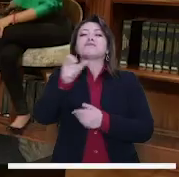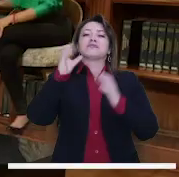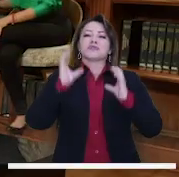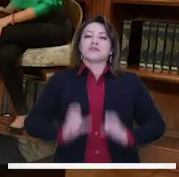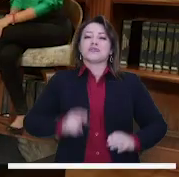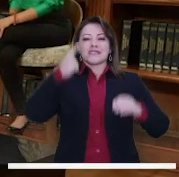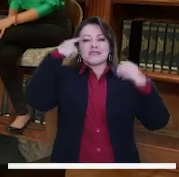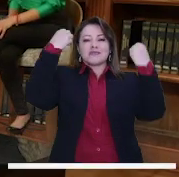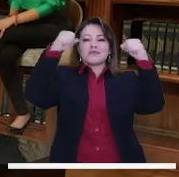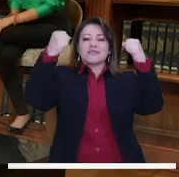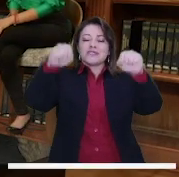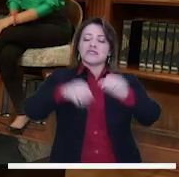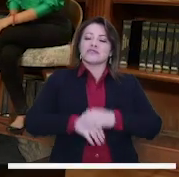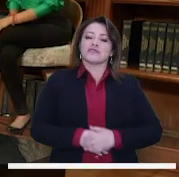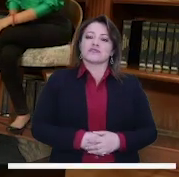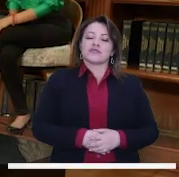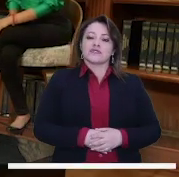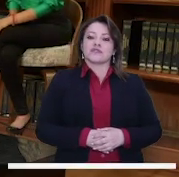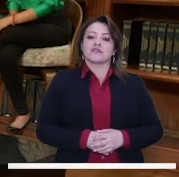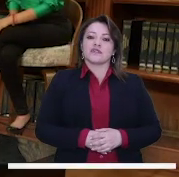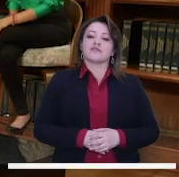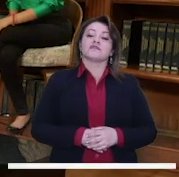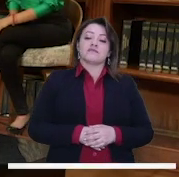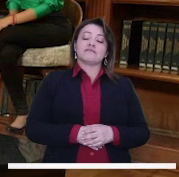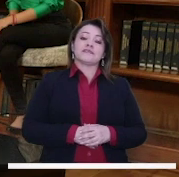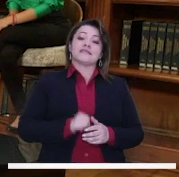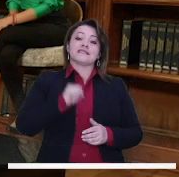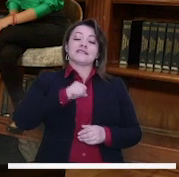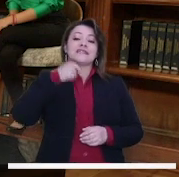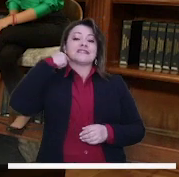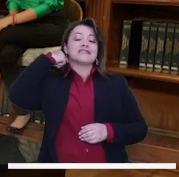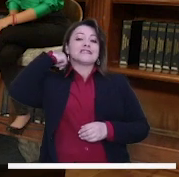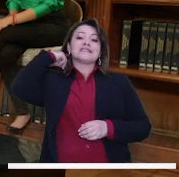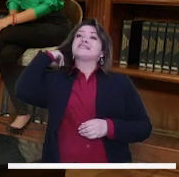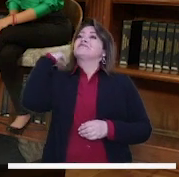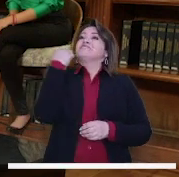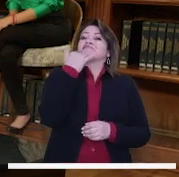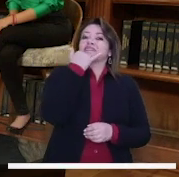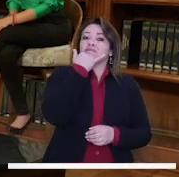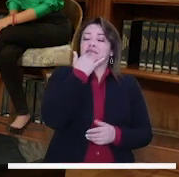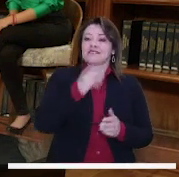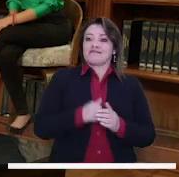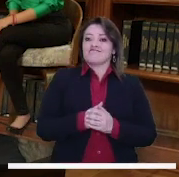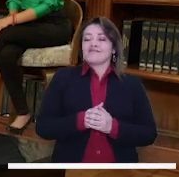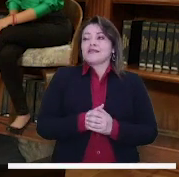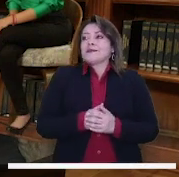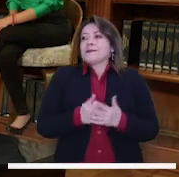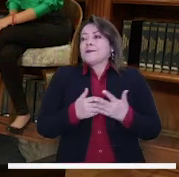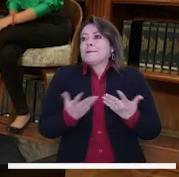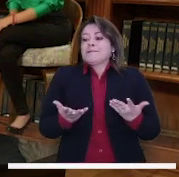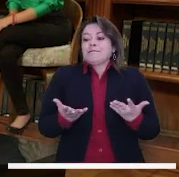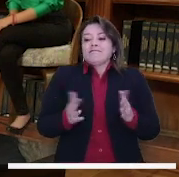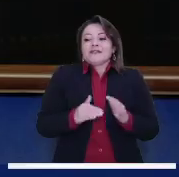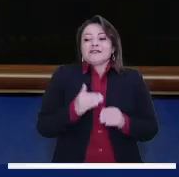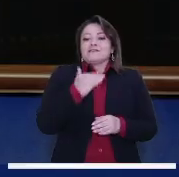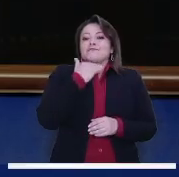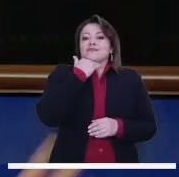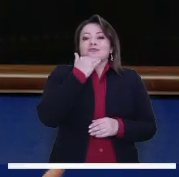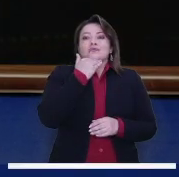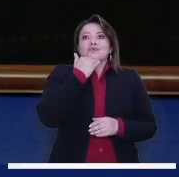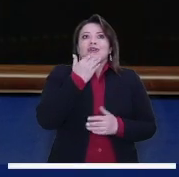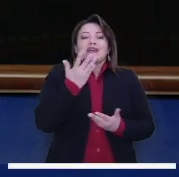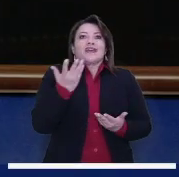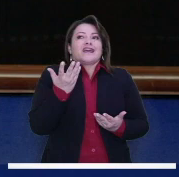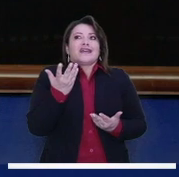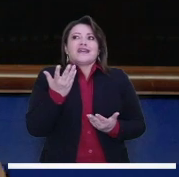proyecto? ¿Cómo se podría manejar ahí? No, pues esa es parte de la crítica que tenía la forma como están formuladas las preguntas. Yo no